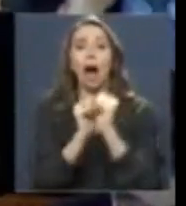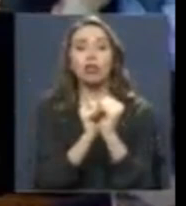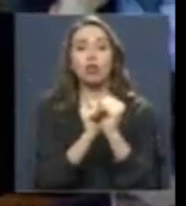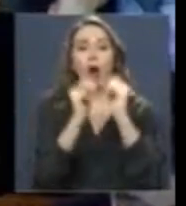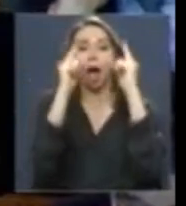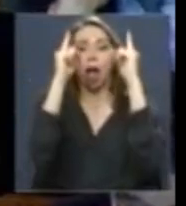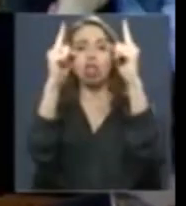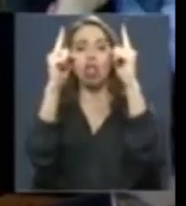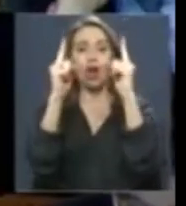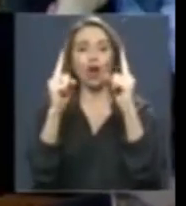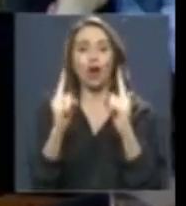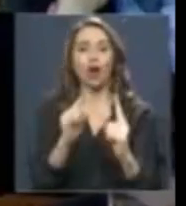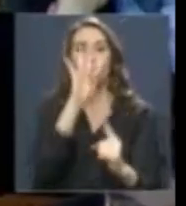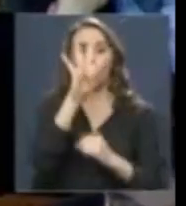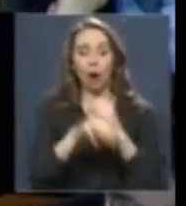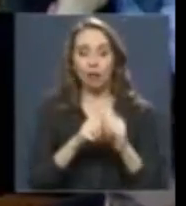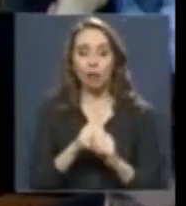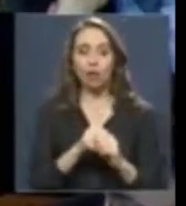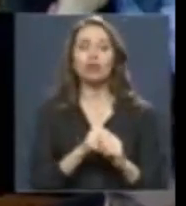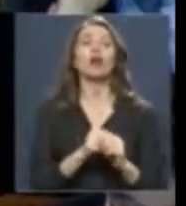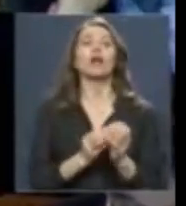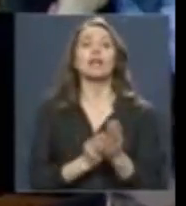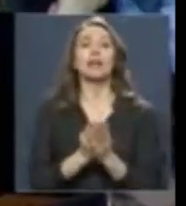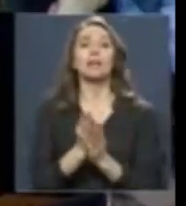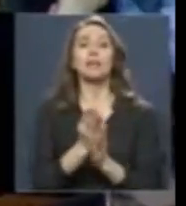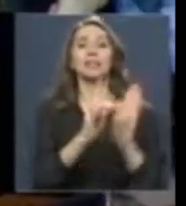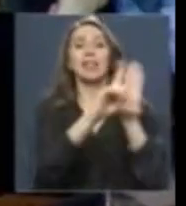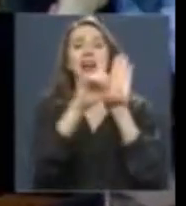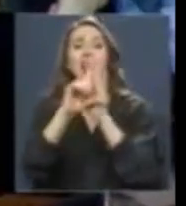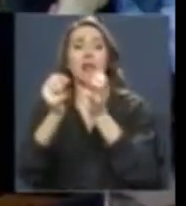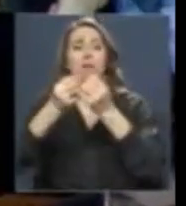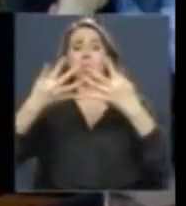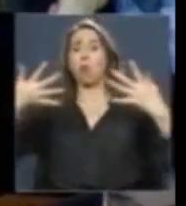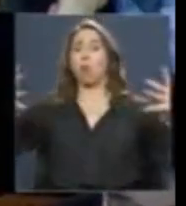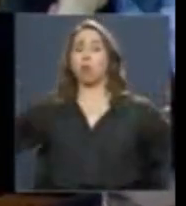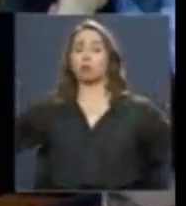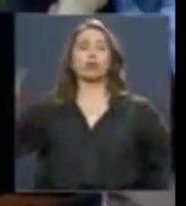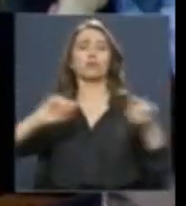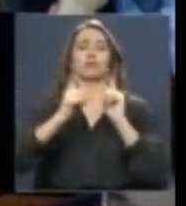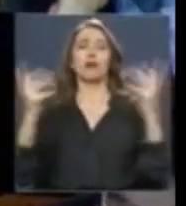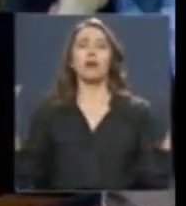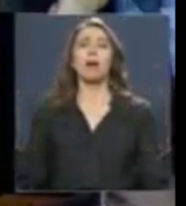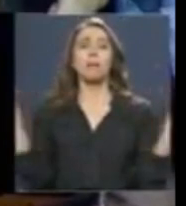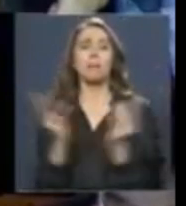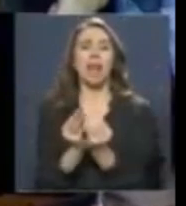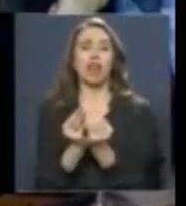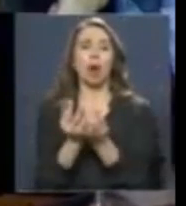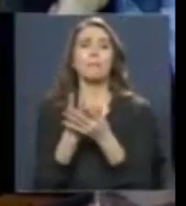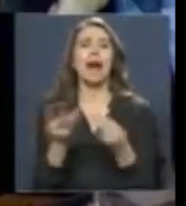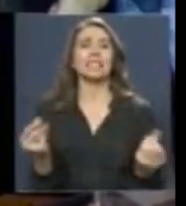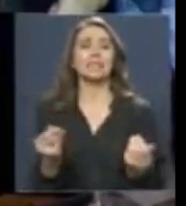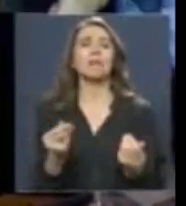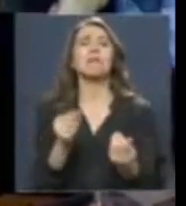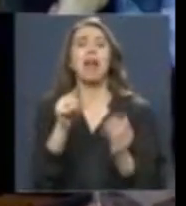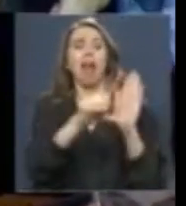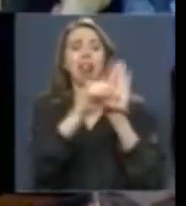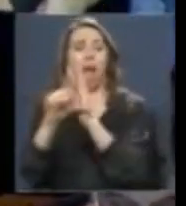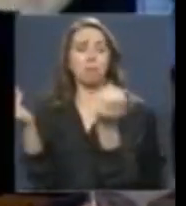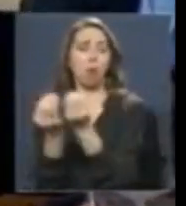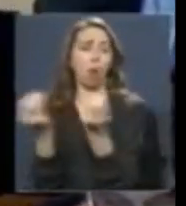iniciar este proceso de simplificación legislativa. Que es básicamente despejar nuestro